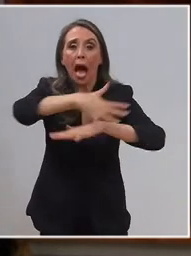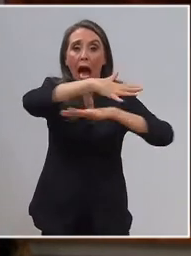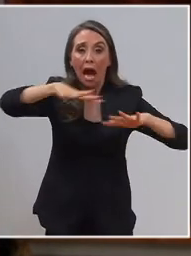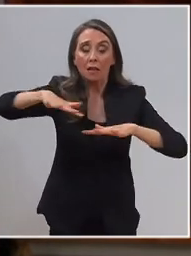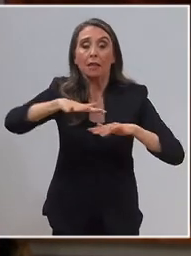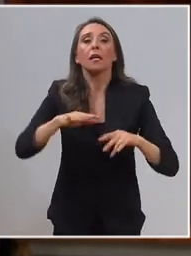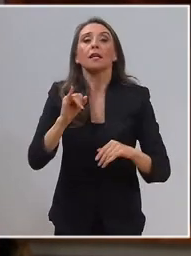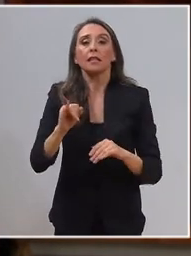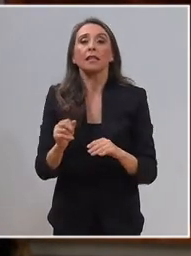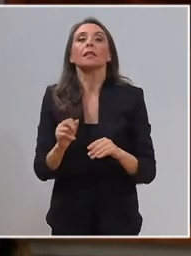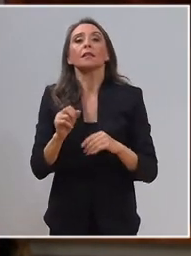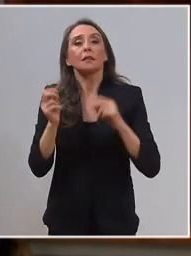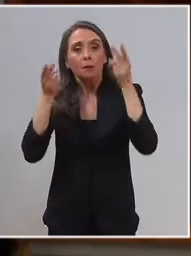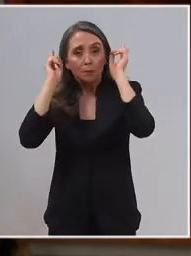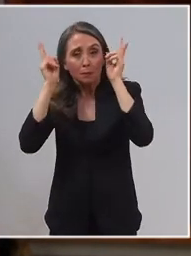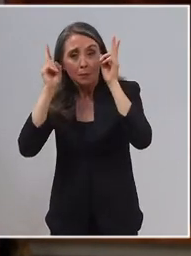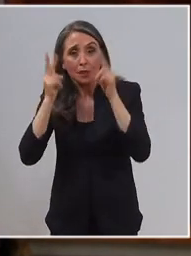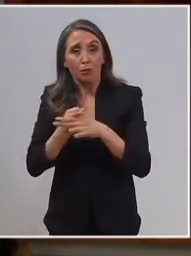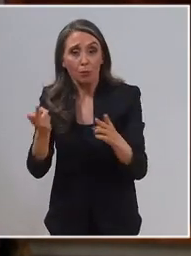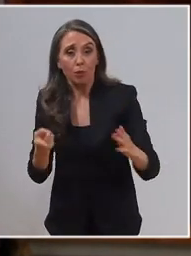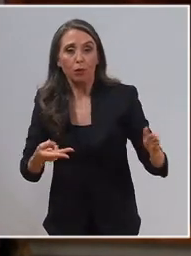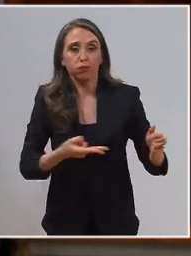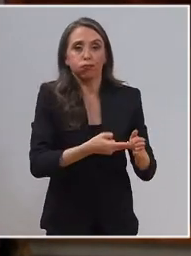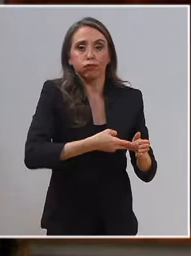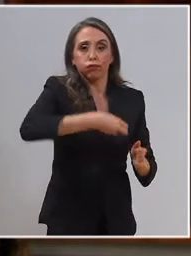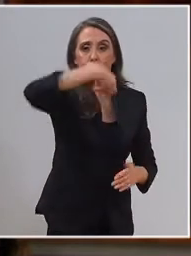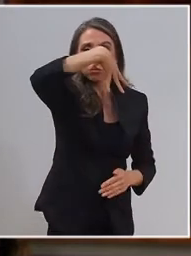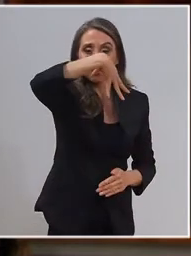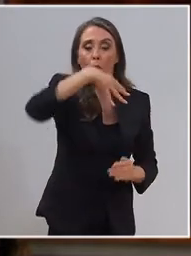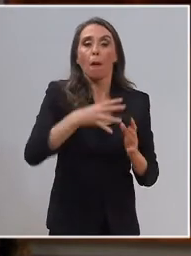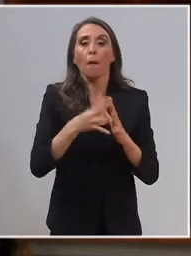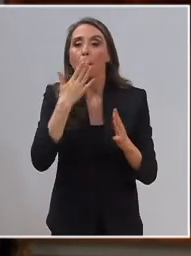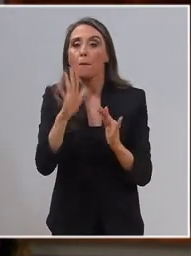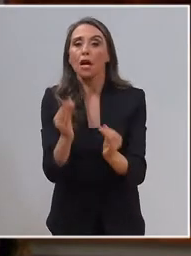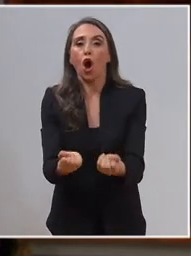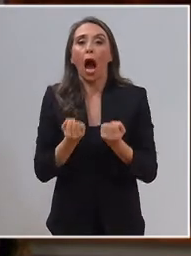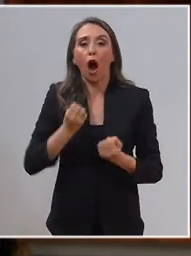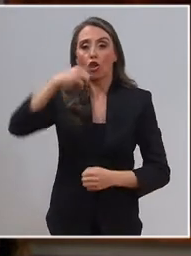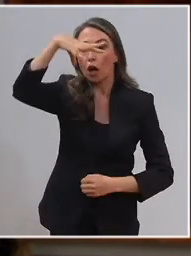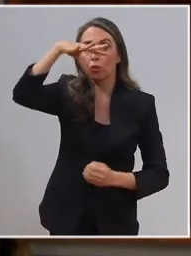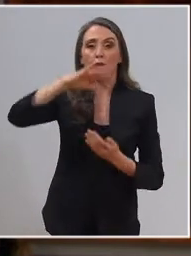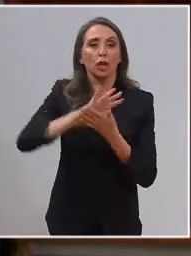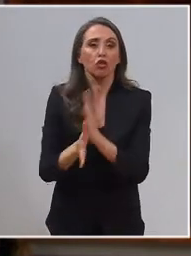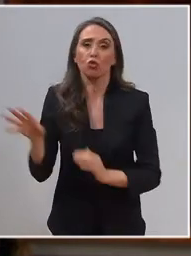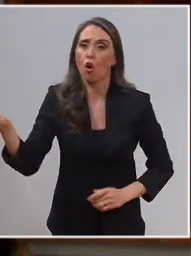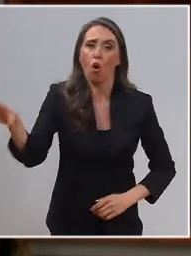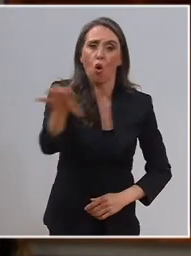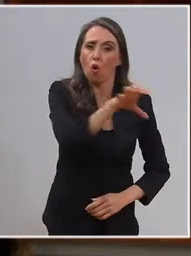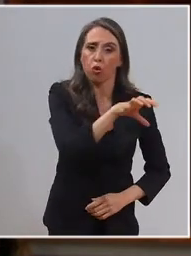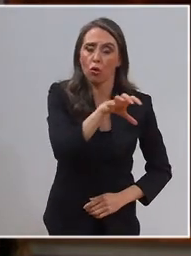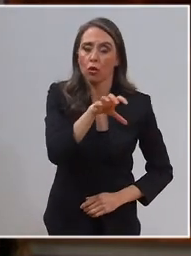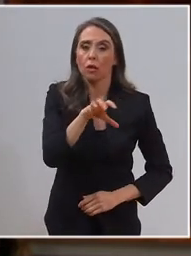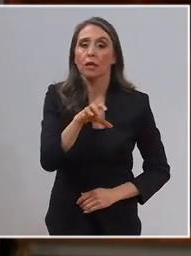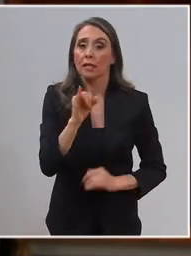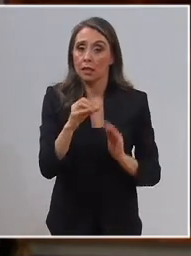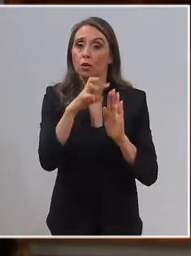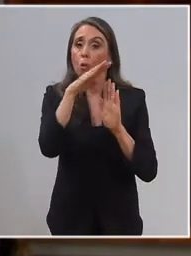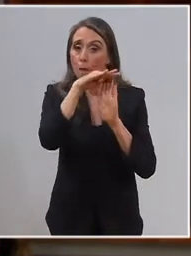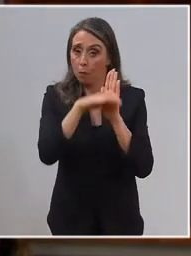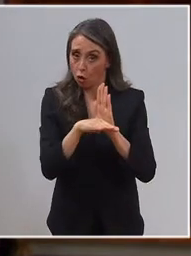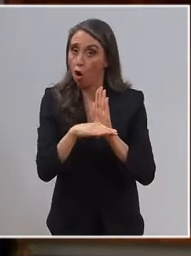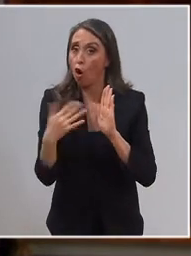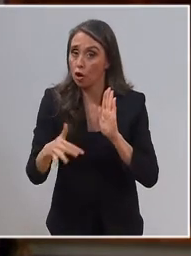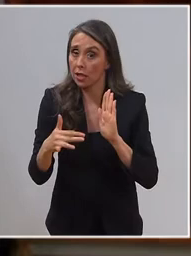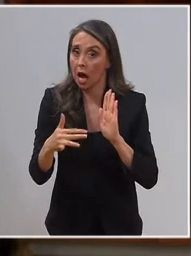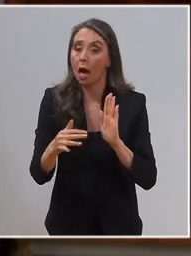electromovilidad en nuestro sistema de transporte público, mayor eficiencia energética en todos los sectores y un ambicioso programa